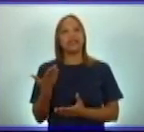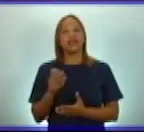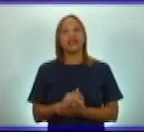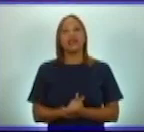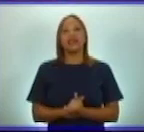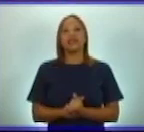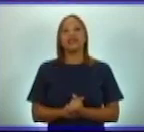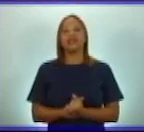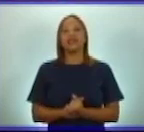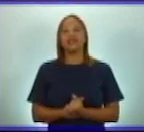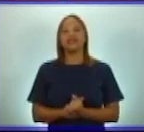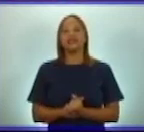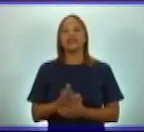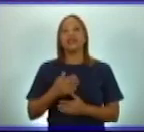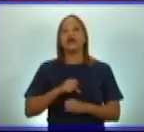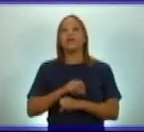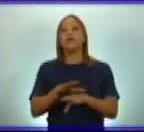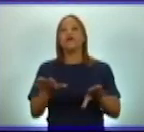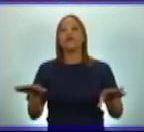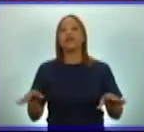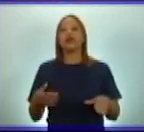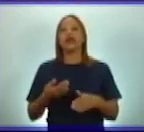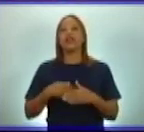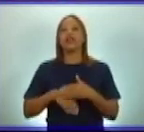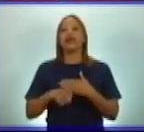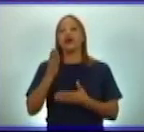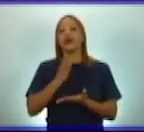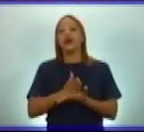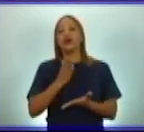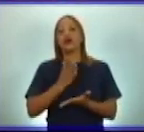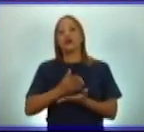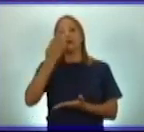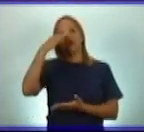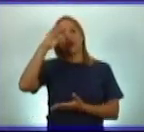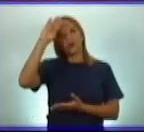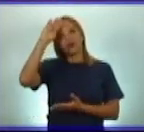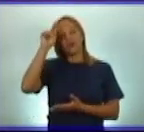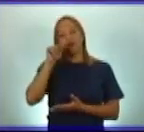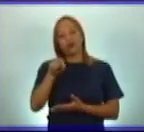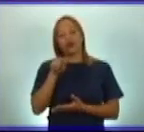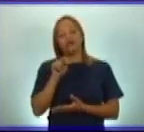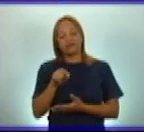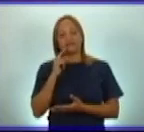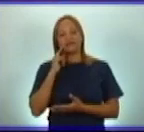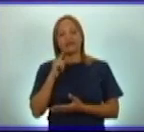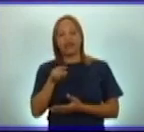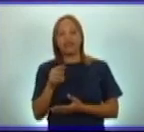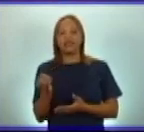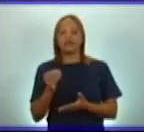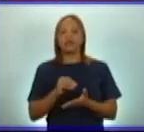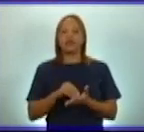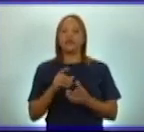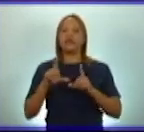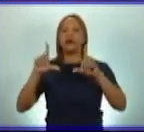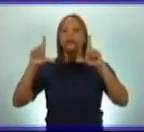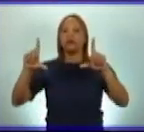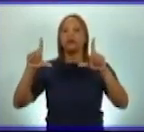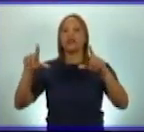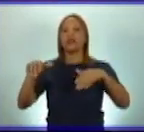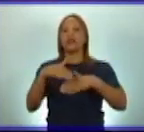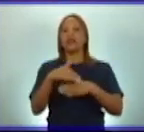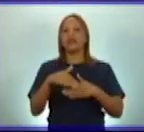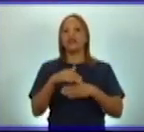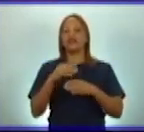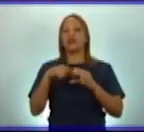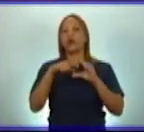portal QEDUCA. A continuación, te ponemos en la diapositiva la dirección